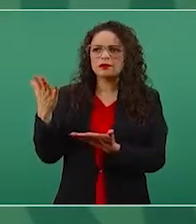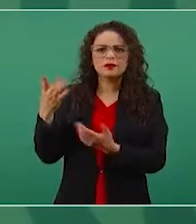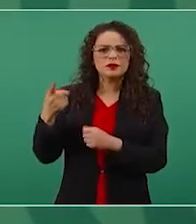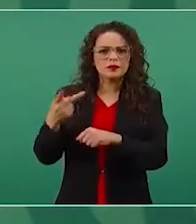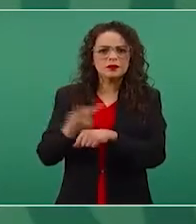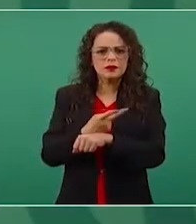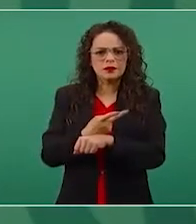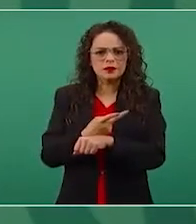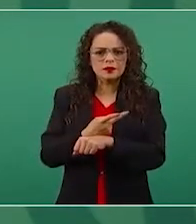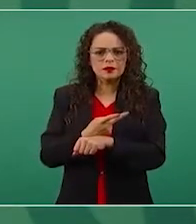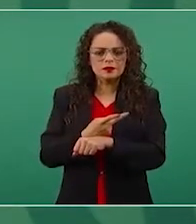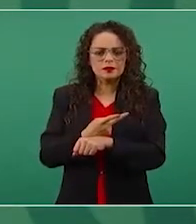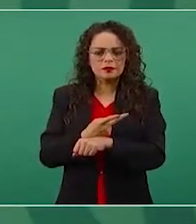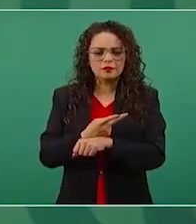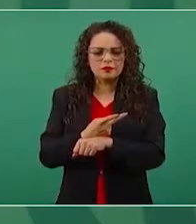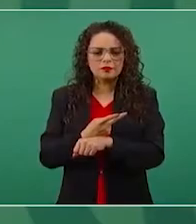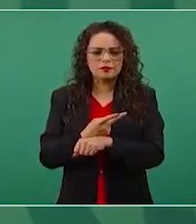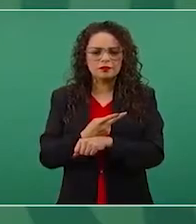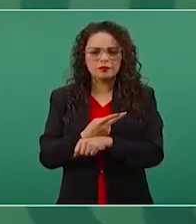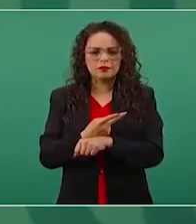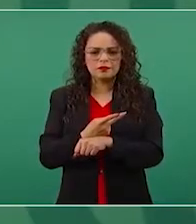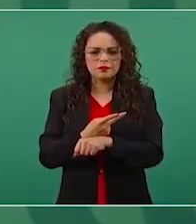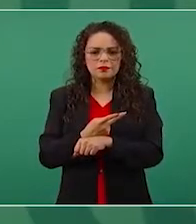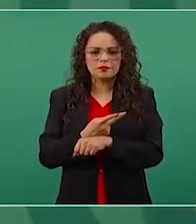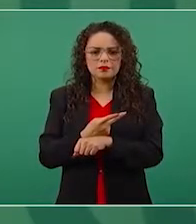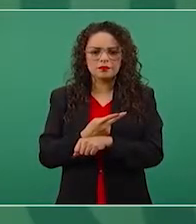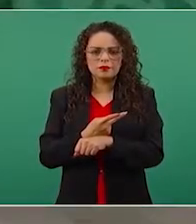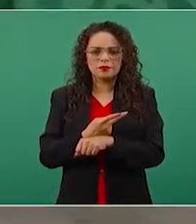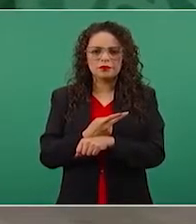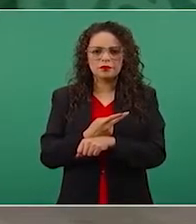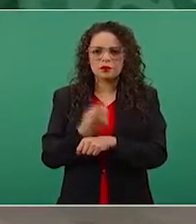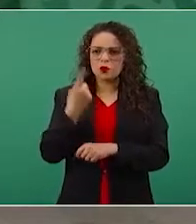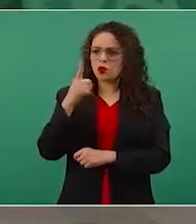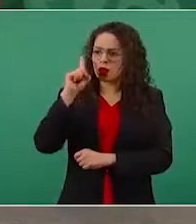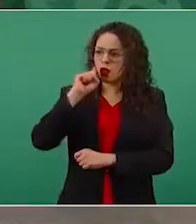desaparece una luchadora social,